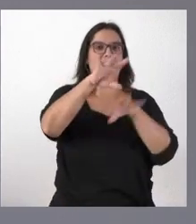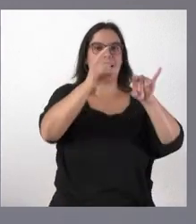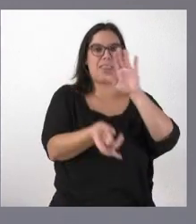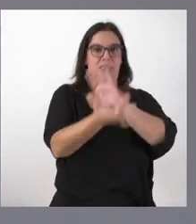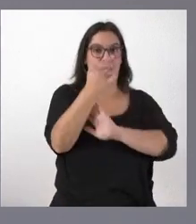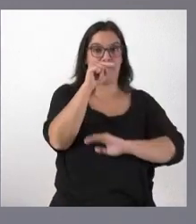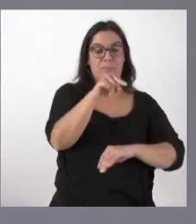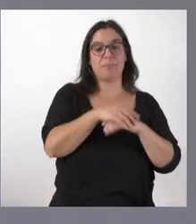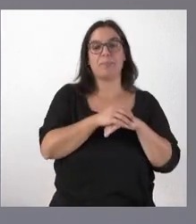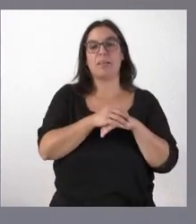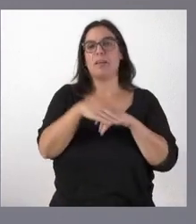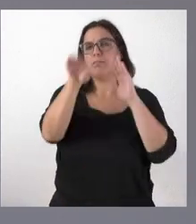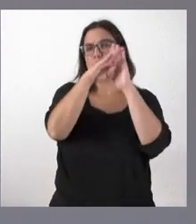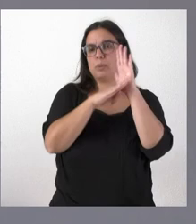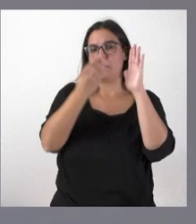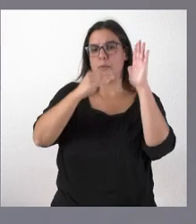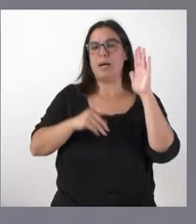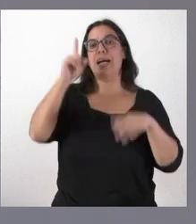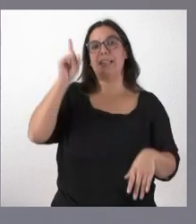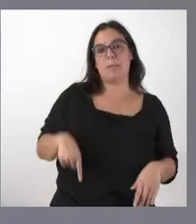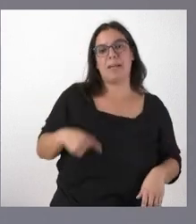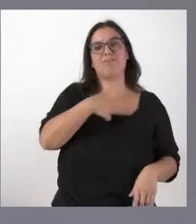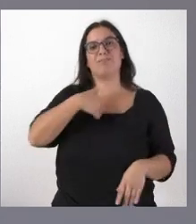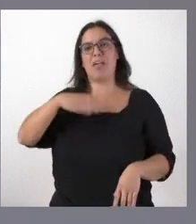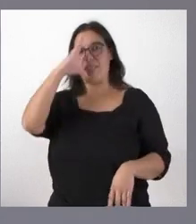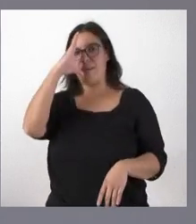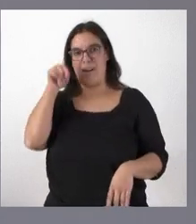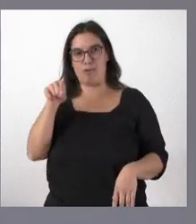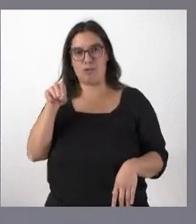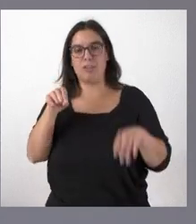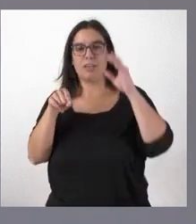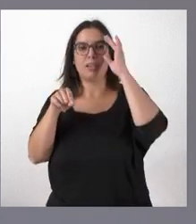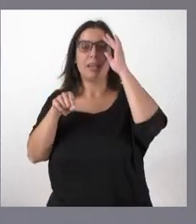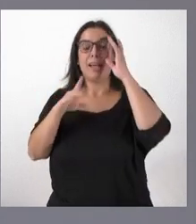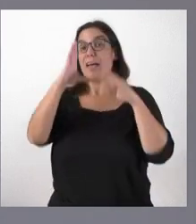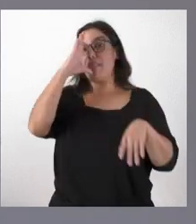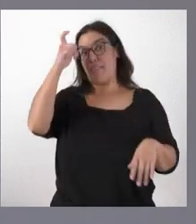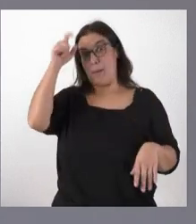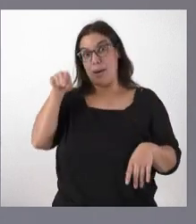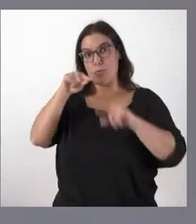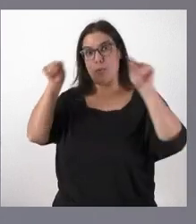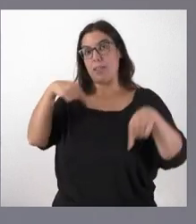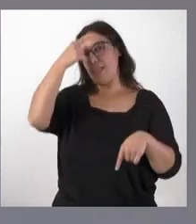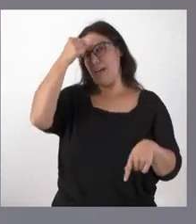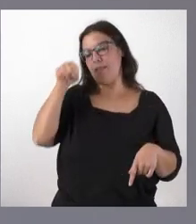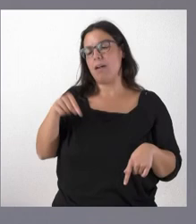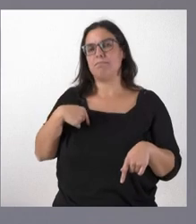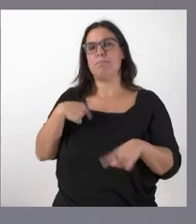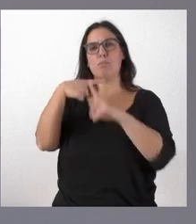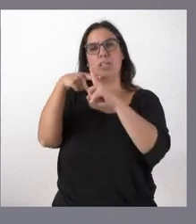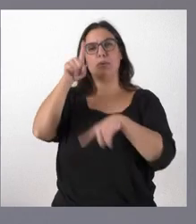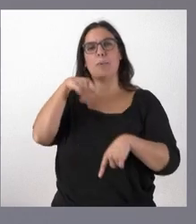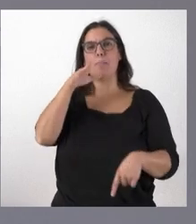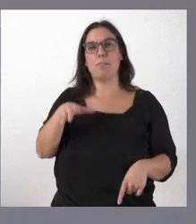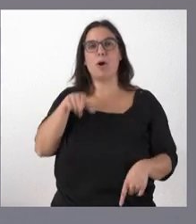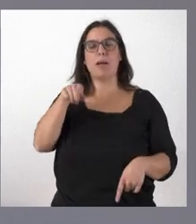y entre estas aportaciones también está el papel de Cebreros que tiene especiales ventajas desde el punto de vista